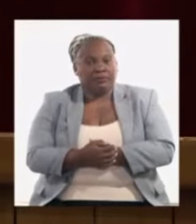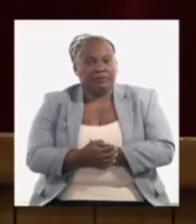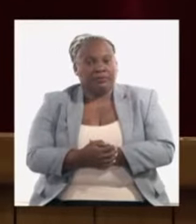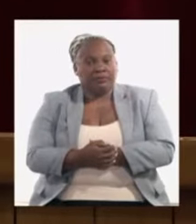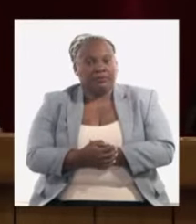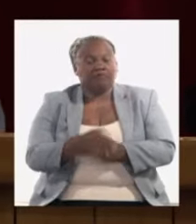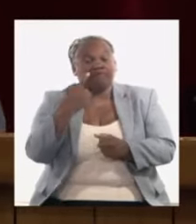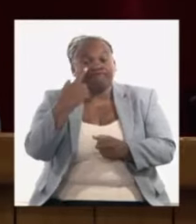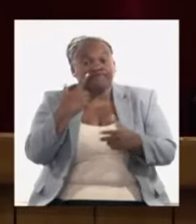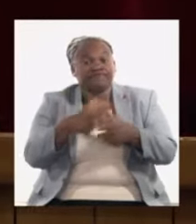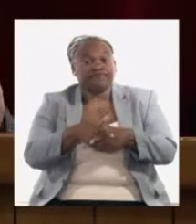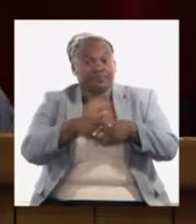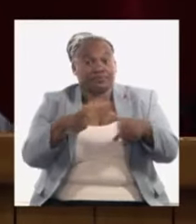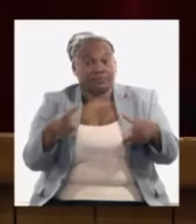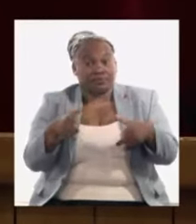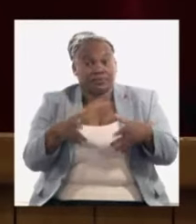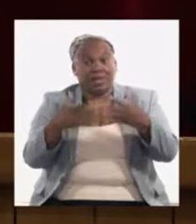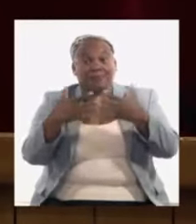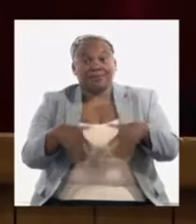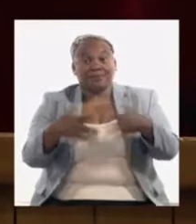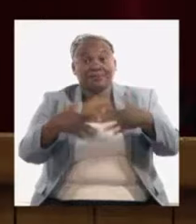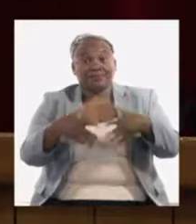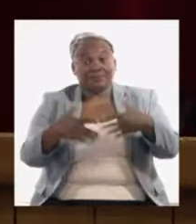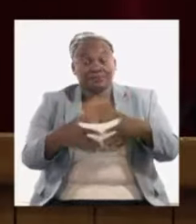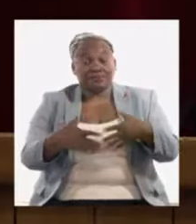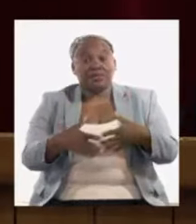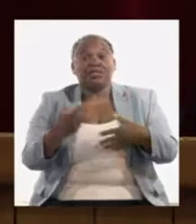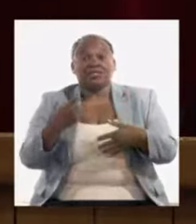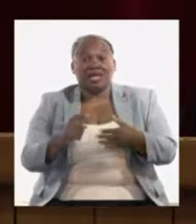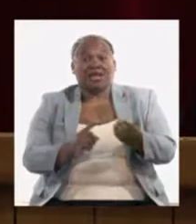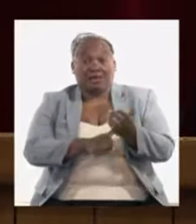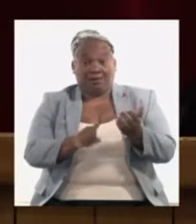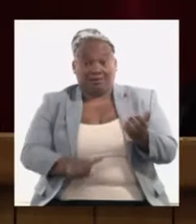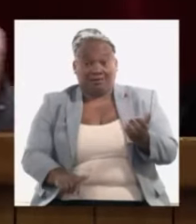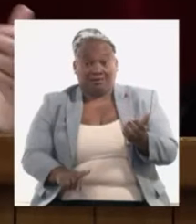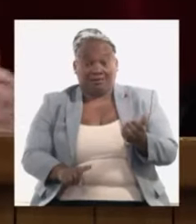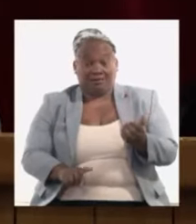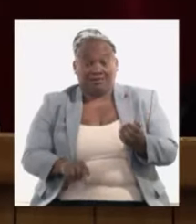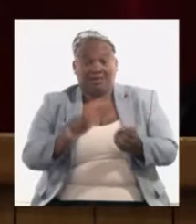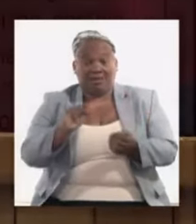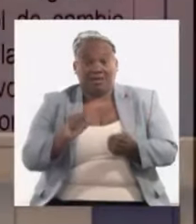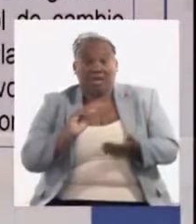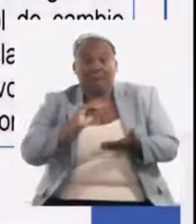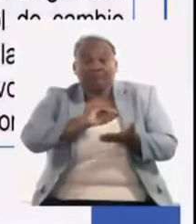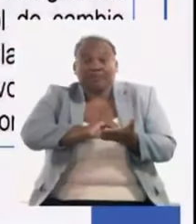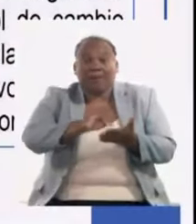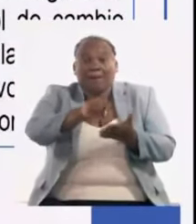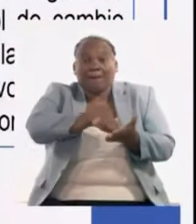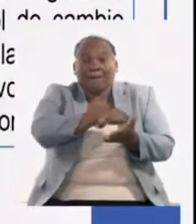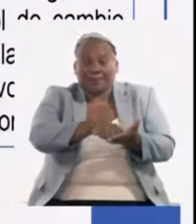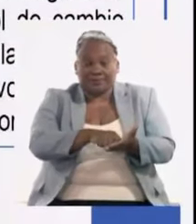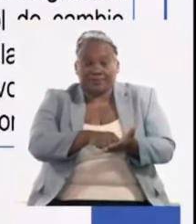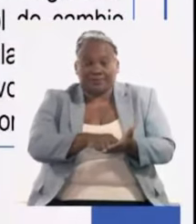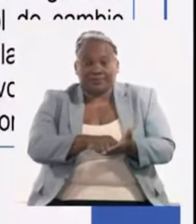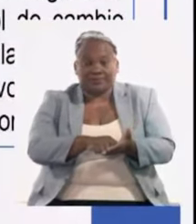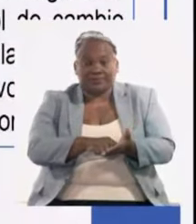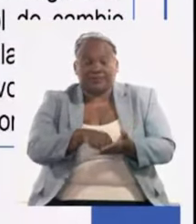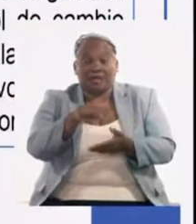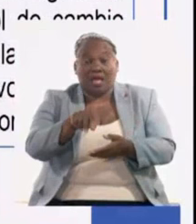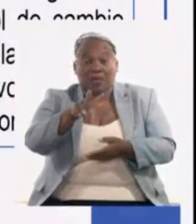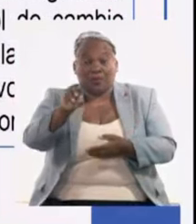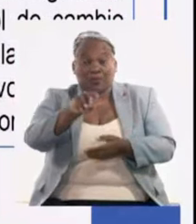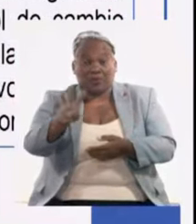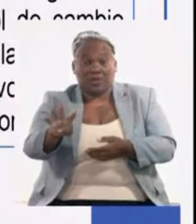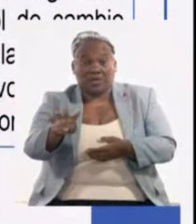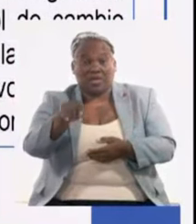hay incrementos de algunas producciones dependen de energía están proyectadas en el plan pero depende de energía para el 2024